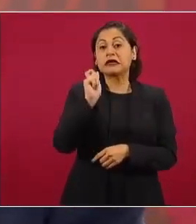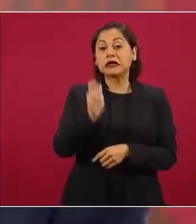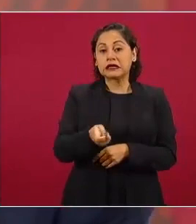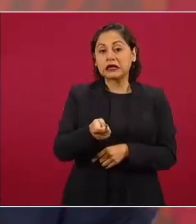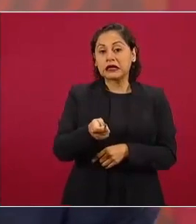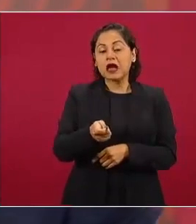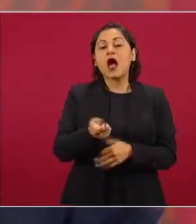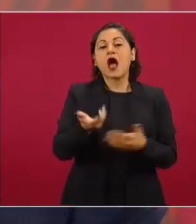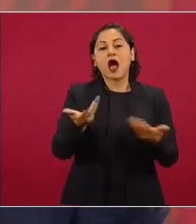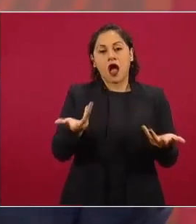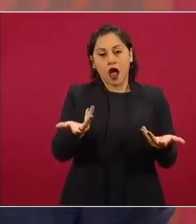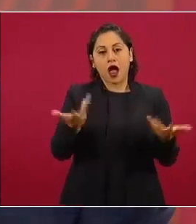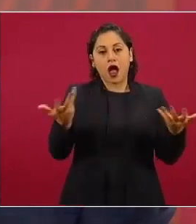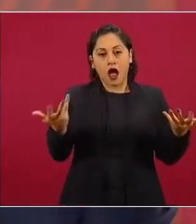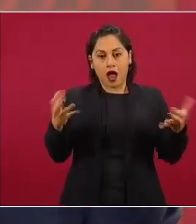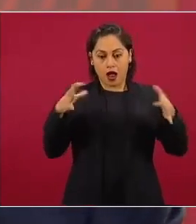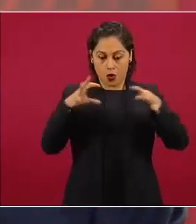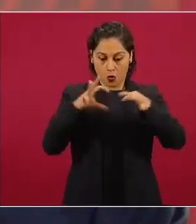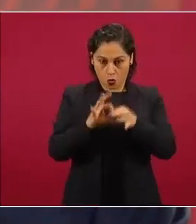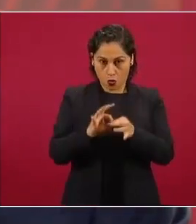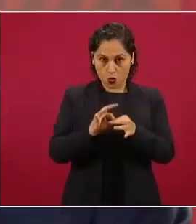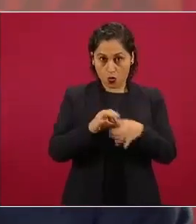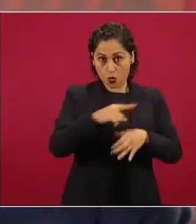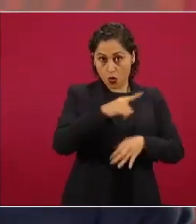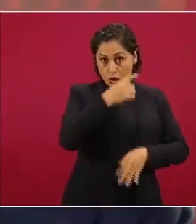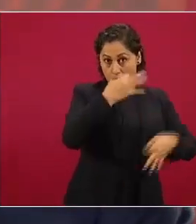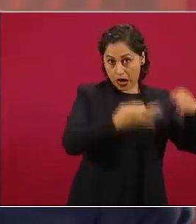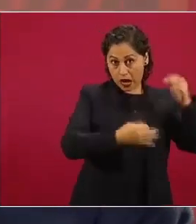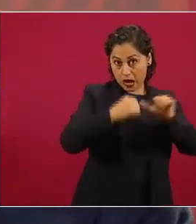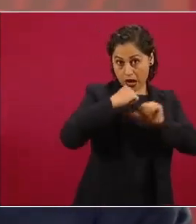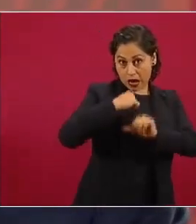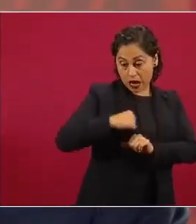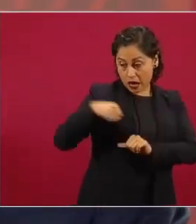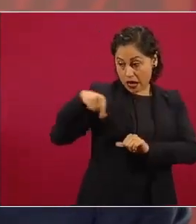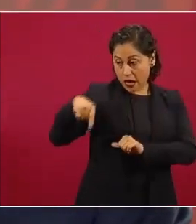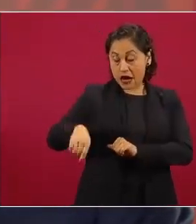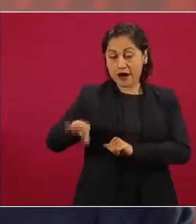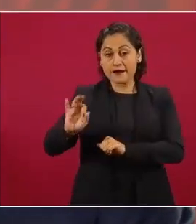conjuntamente con la Fiscalía de México esta petición